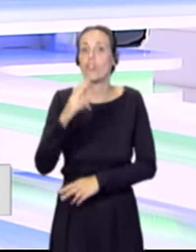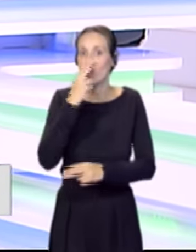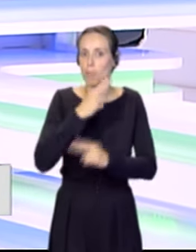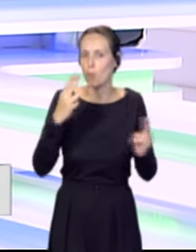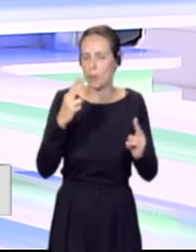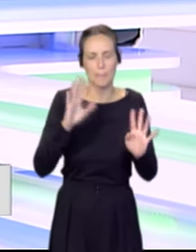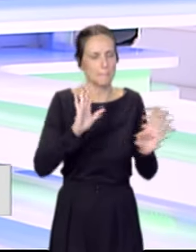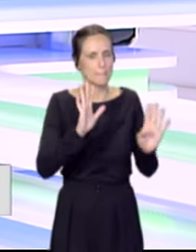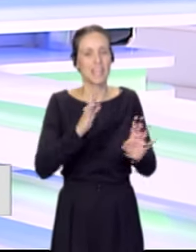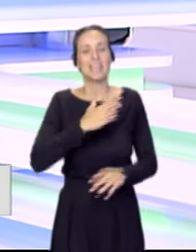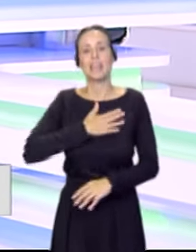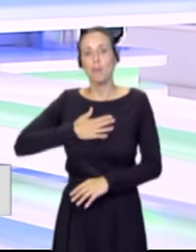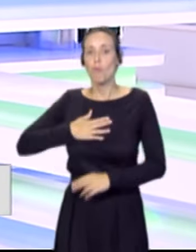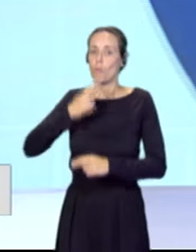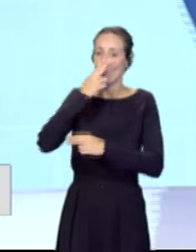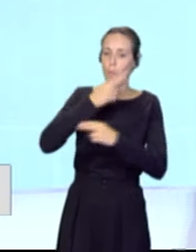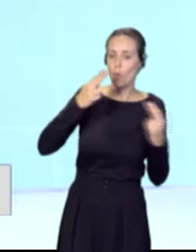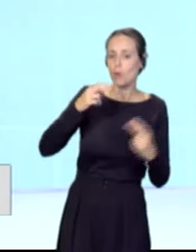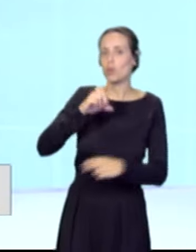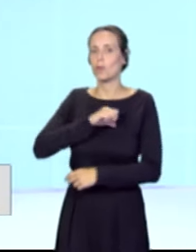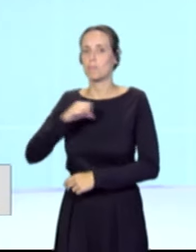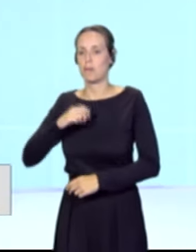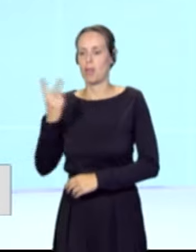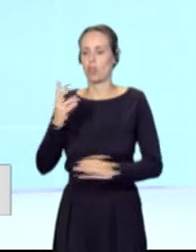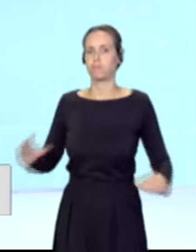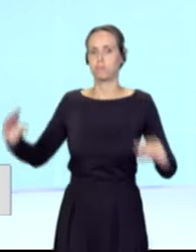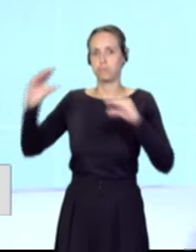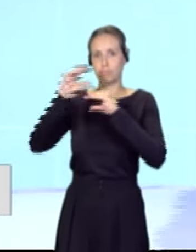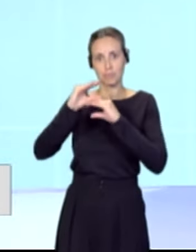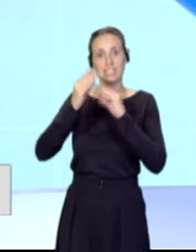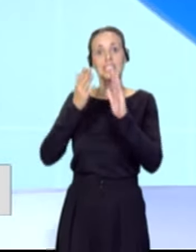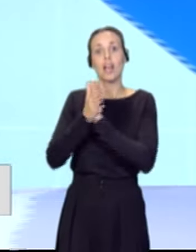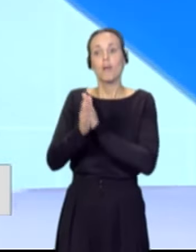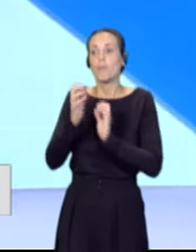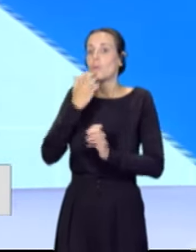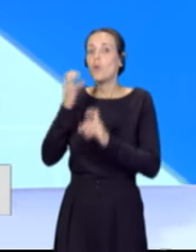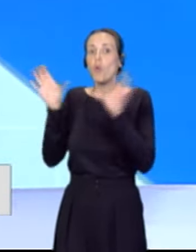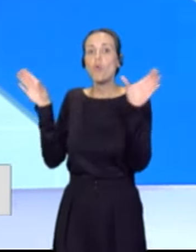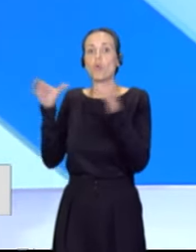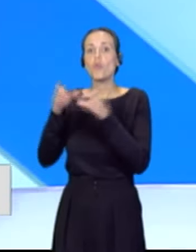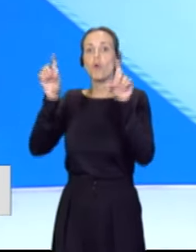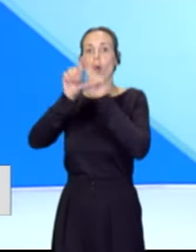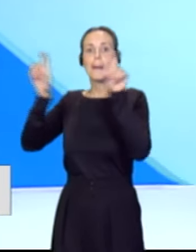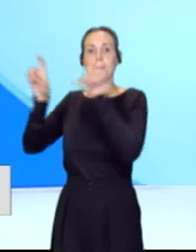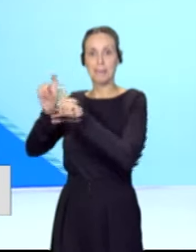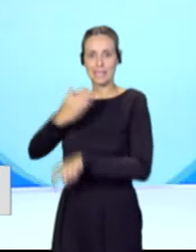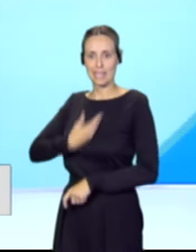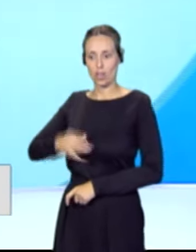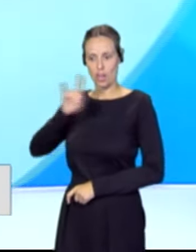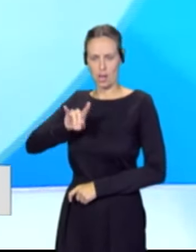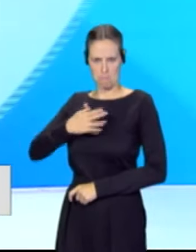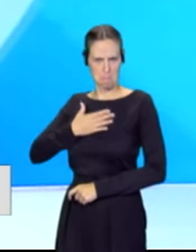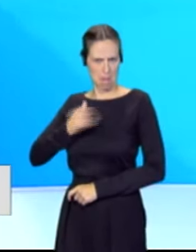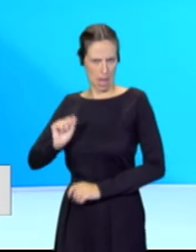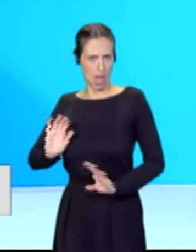colaboración público-privada, de manera que un grupo de empresarios valientes aquí en Canarias se han invertido a riesgo de